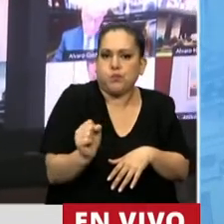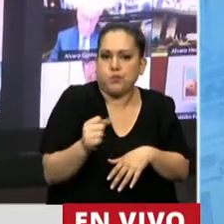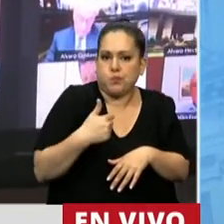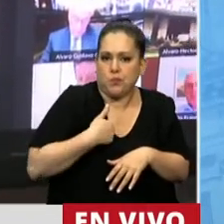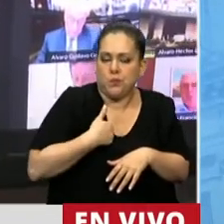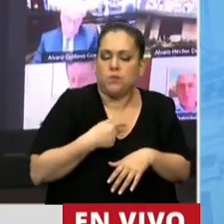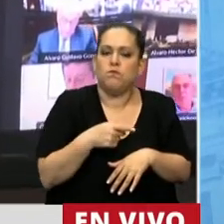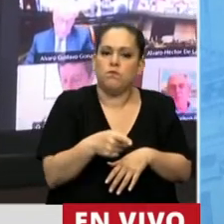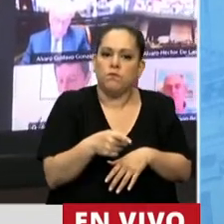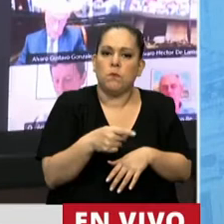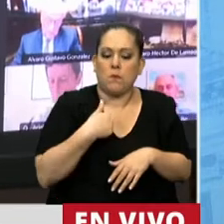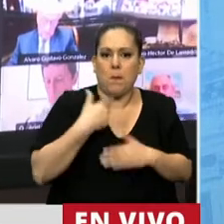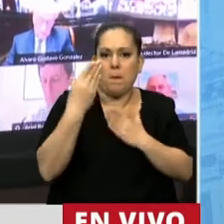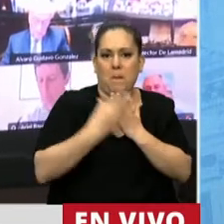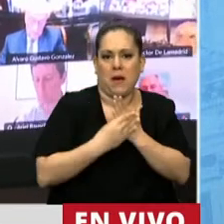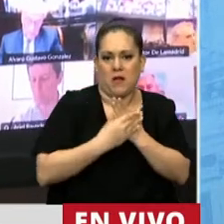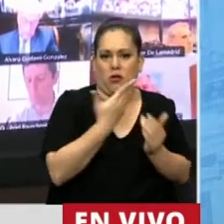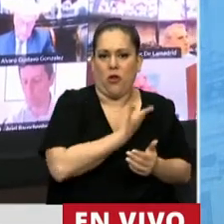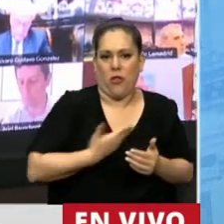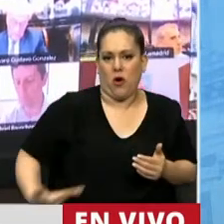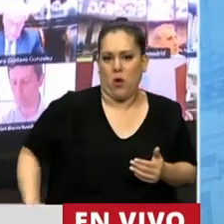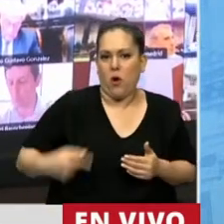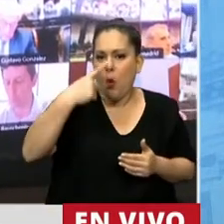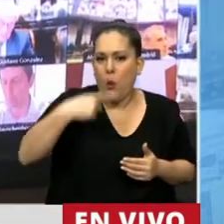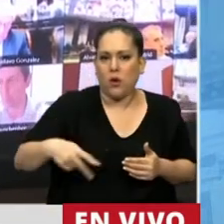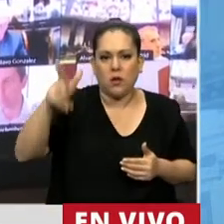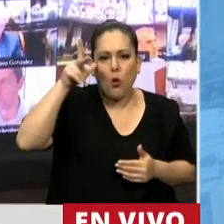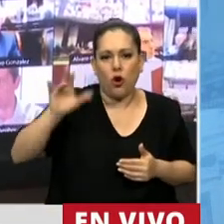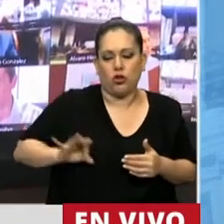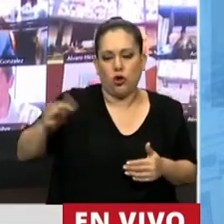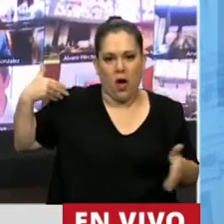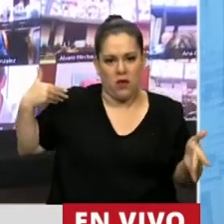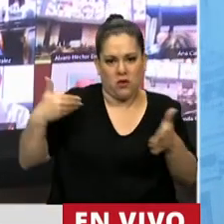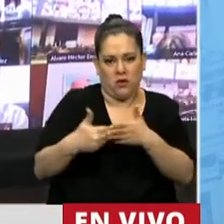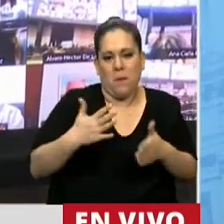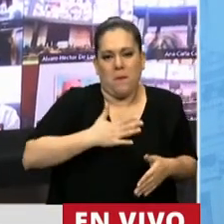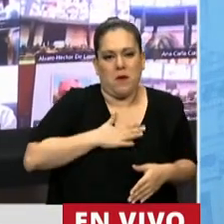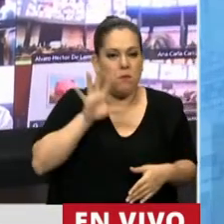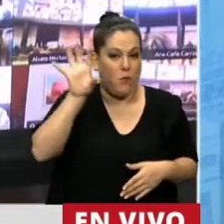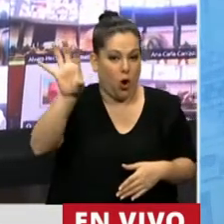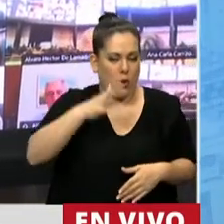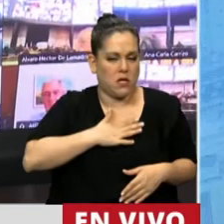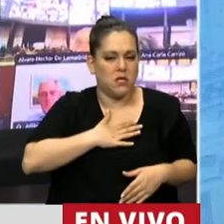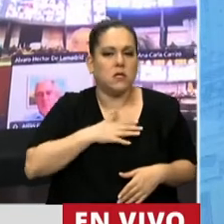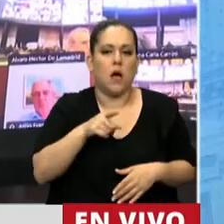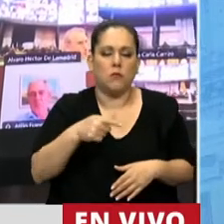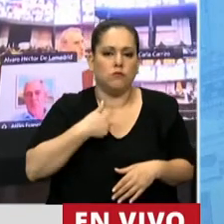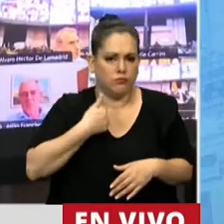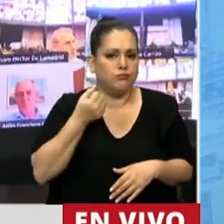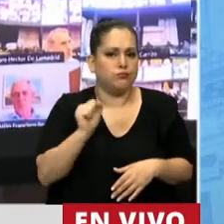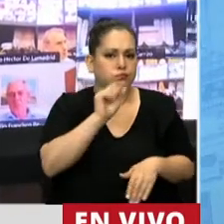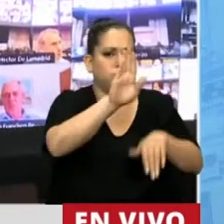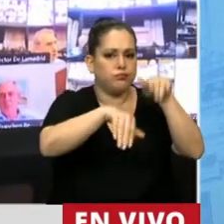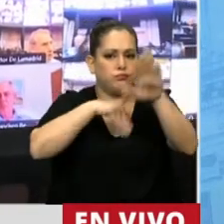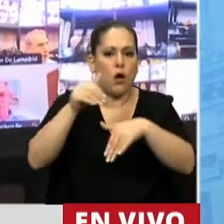caso como Ministro de Gobierno en los últimos 8 años de mi provincia, haber convocado a las